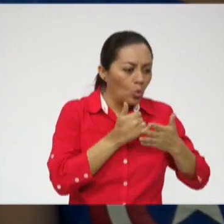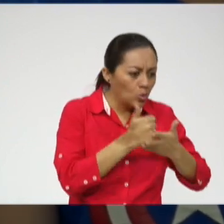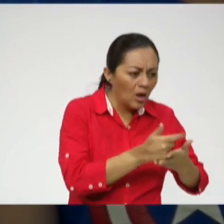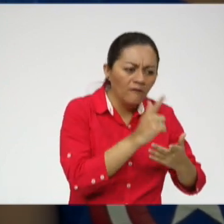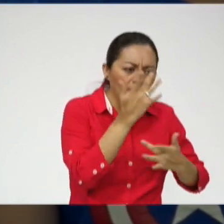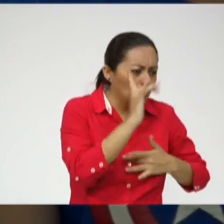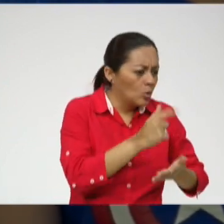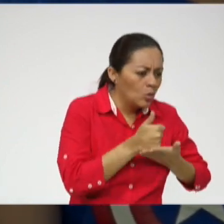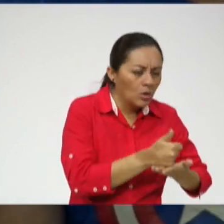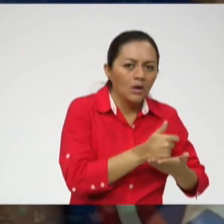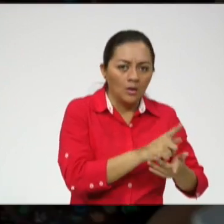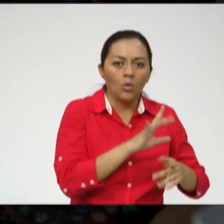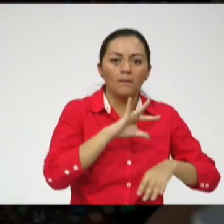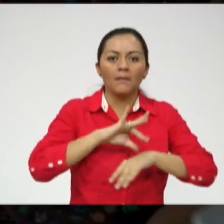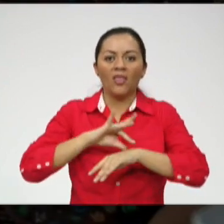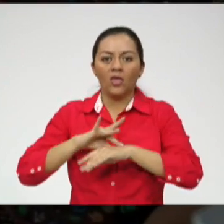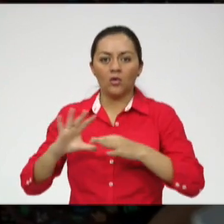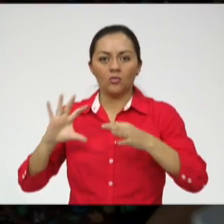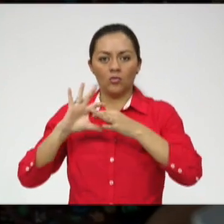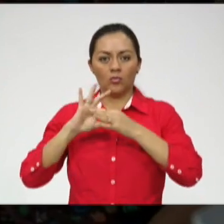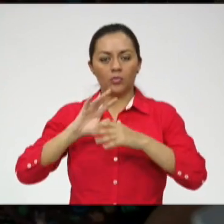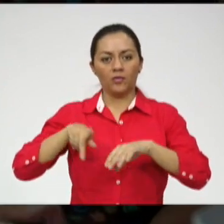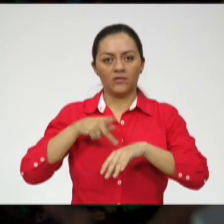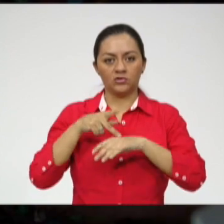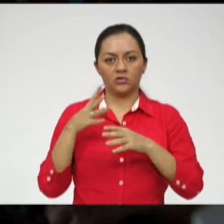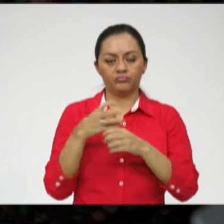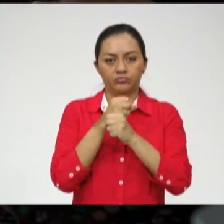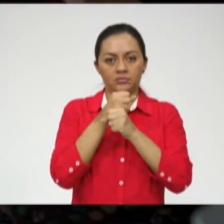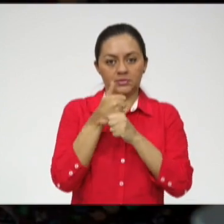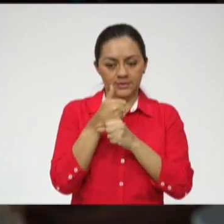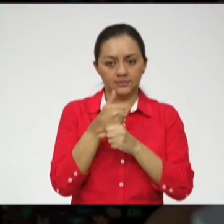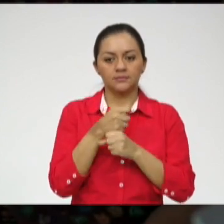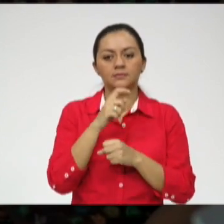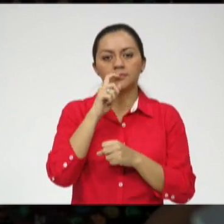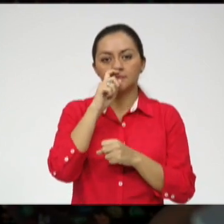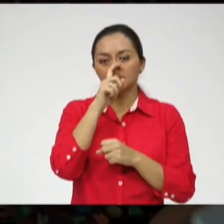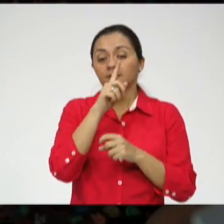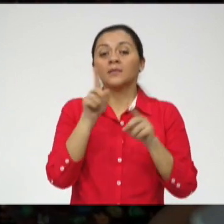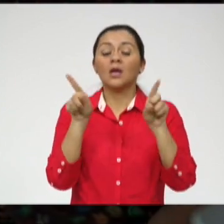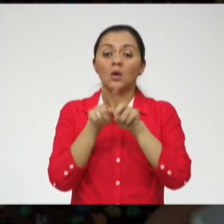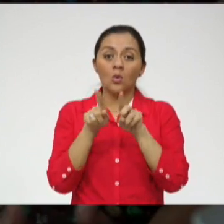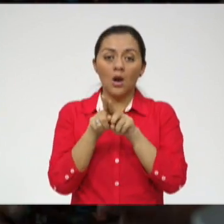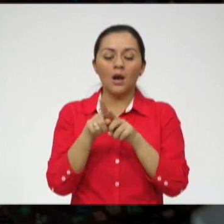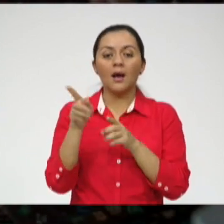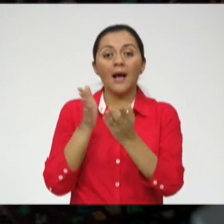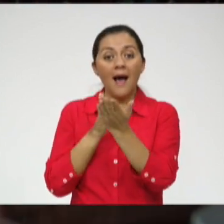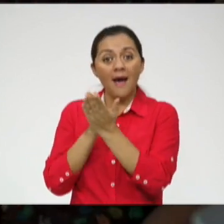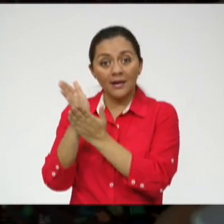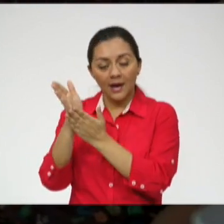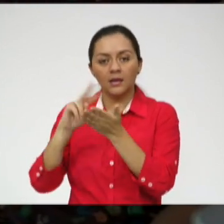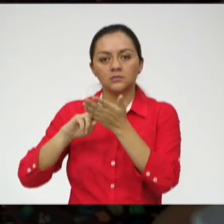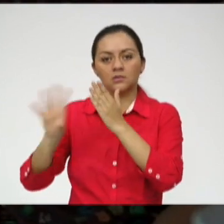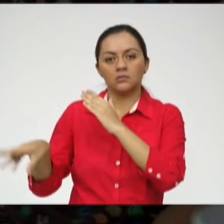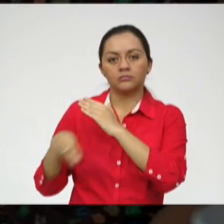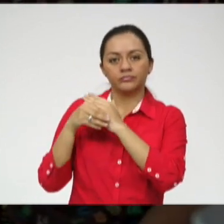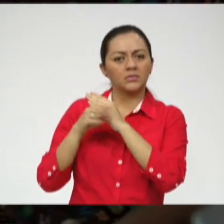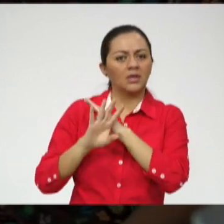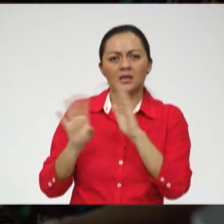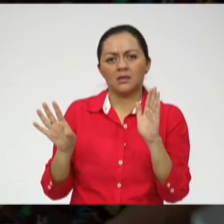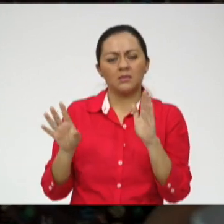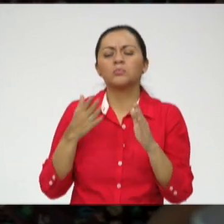lo que hace un médico. La carrera podríamos llamarlo como que es un aditivo, como que un adorno. Por ejemplo,